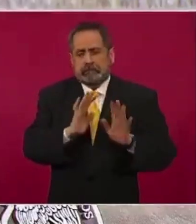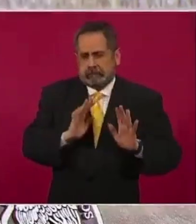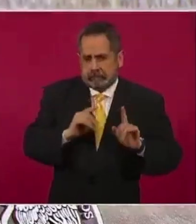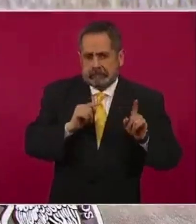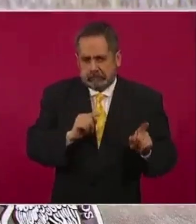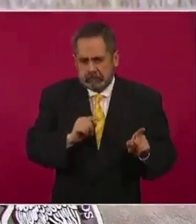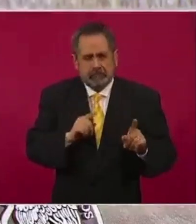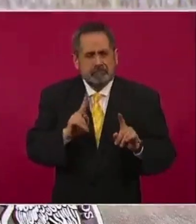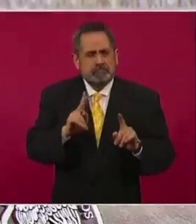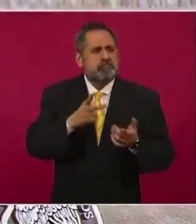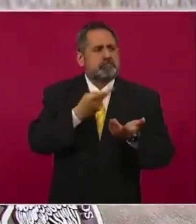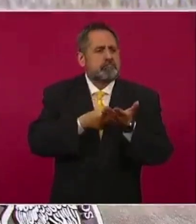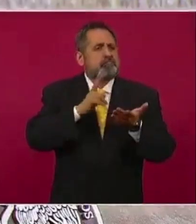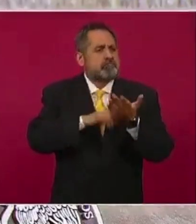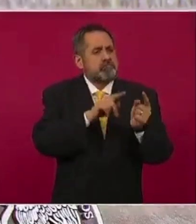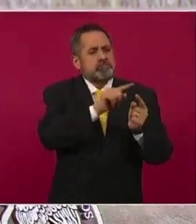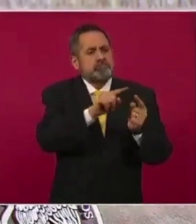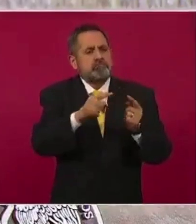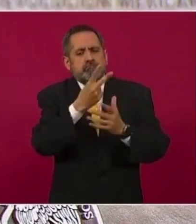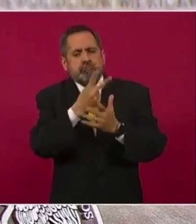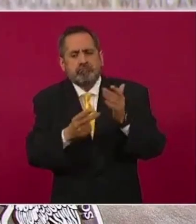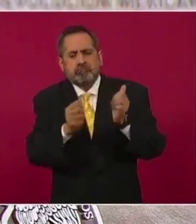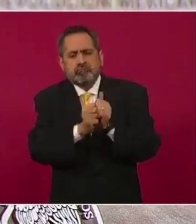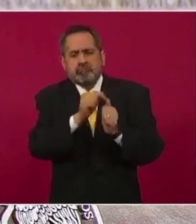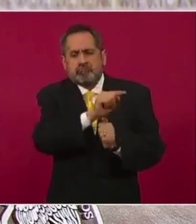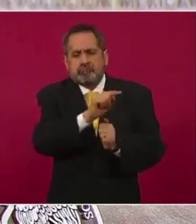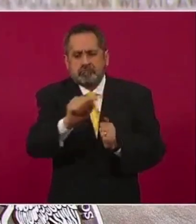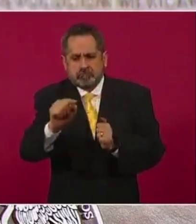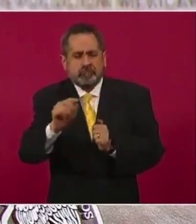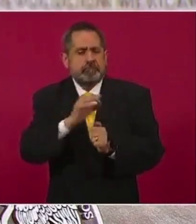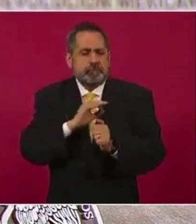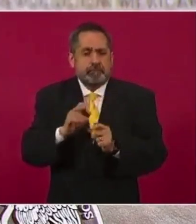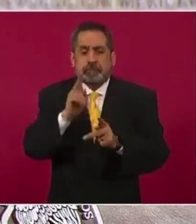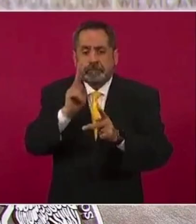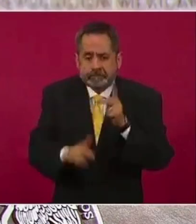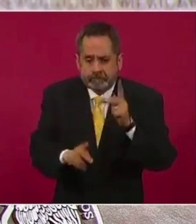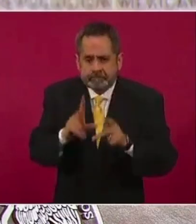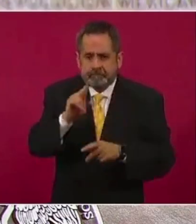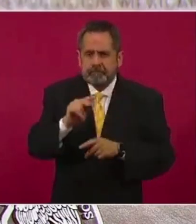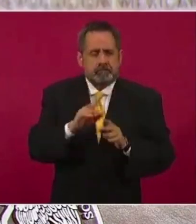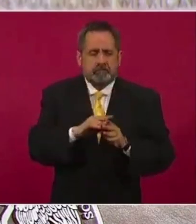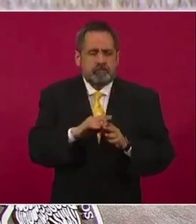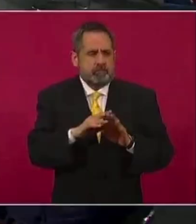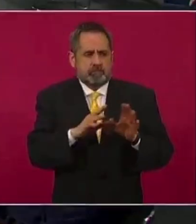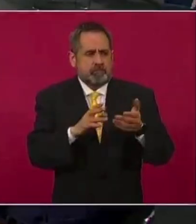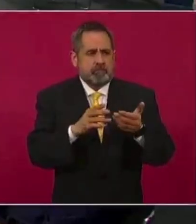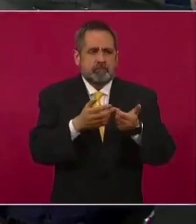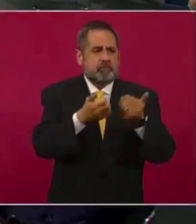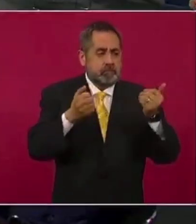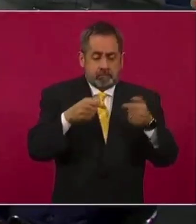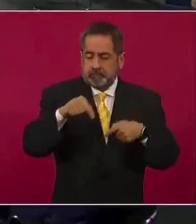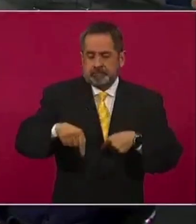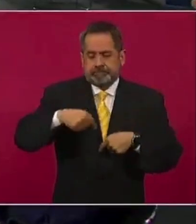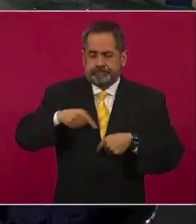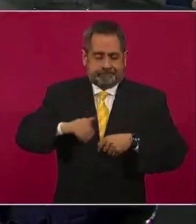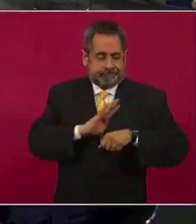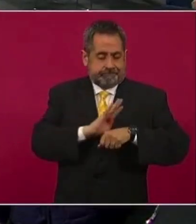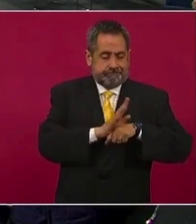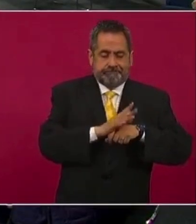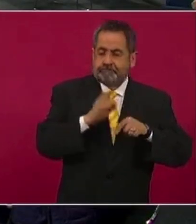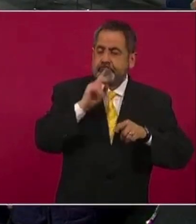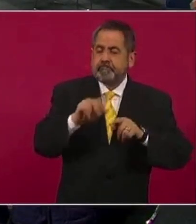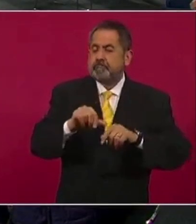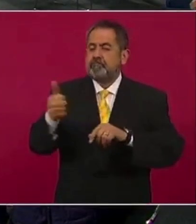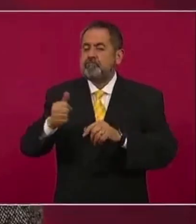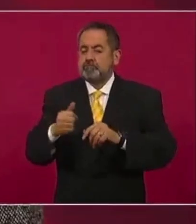ha hecho alguna situación de no de pausar, sino de derivar en muchas cosas, en muchos casos de hospital